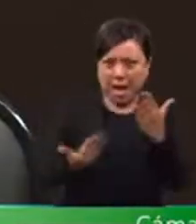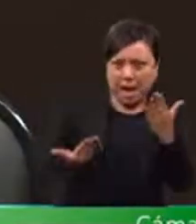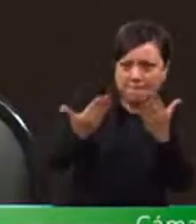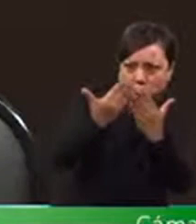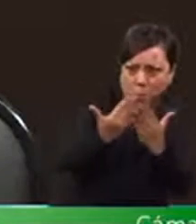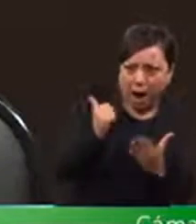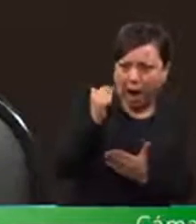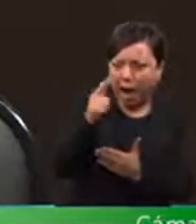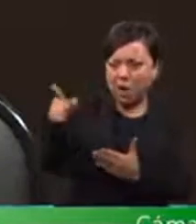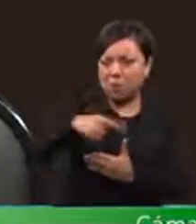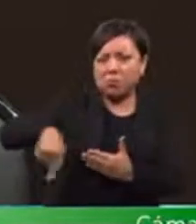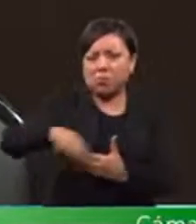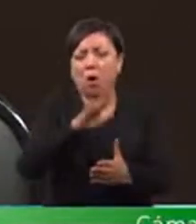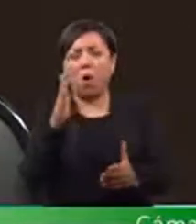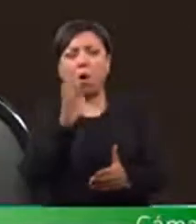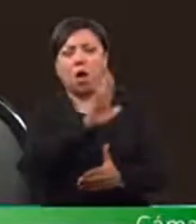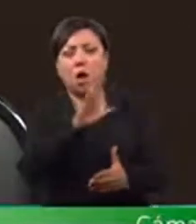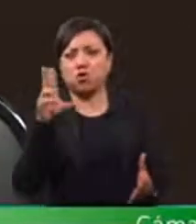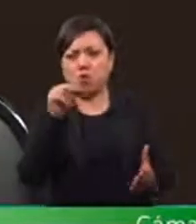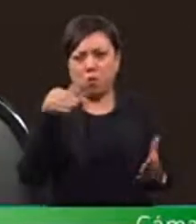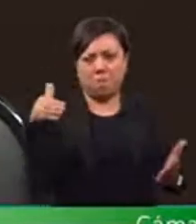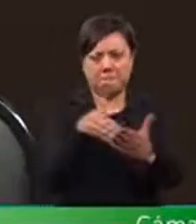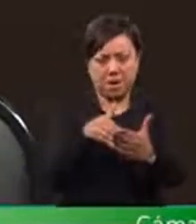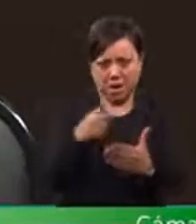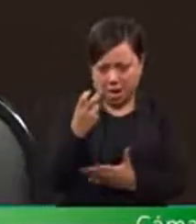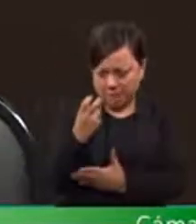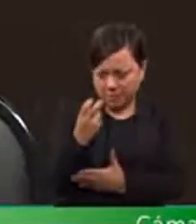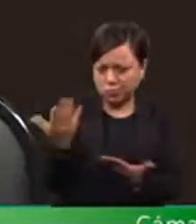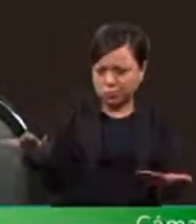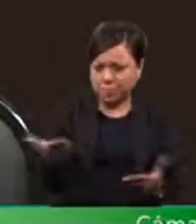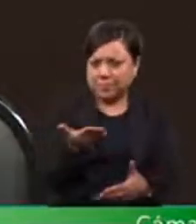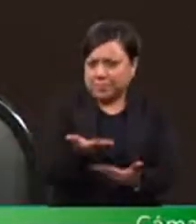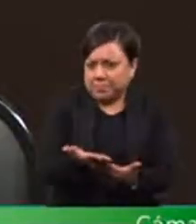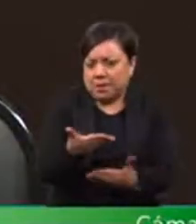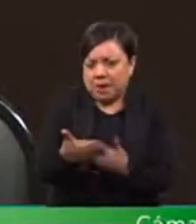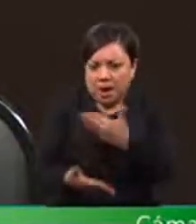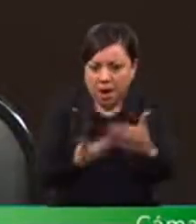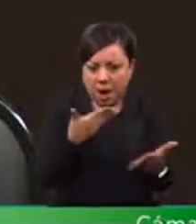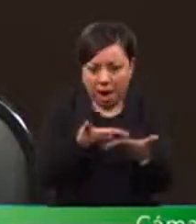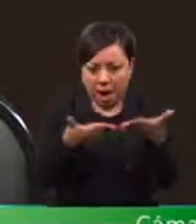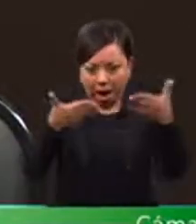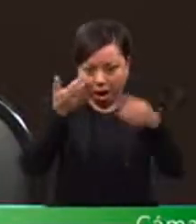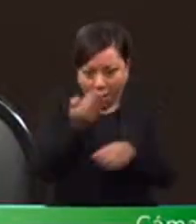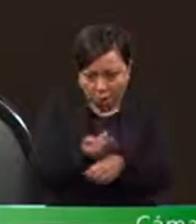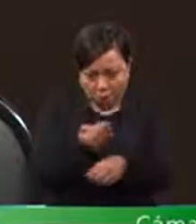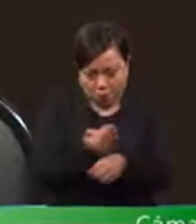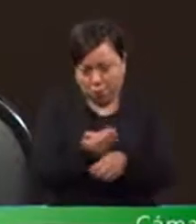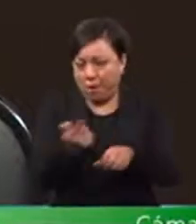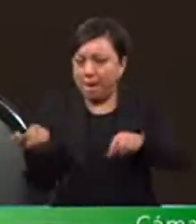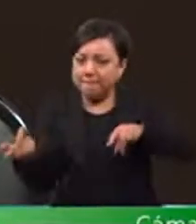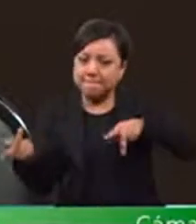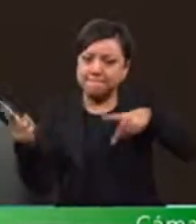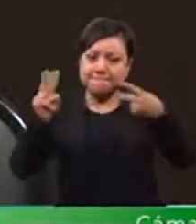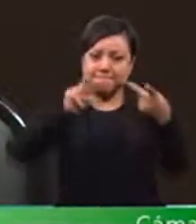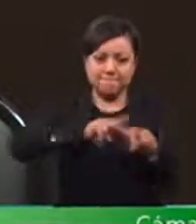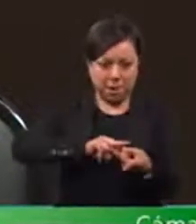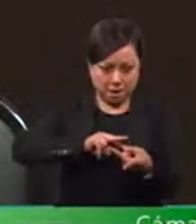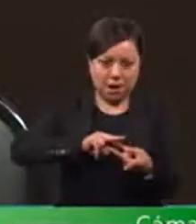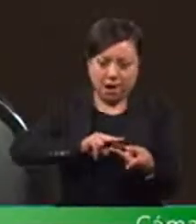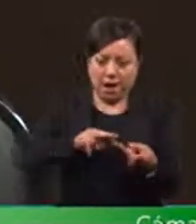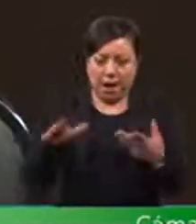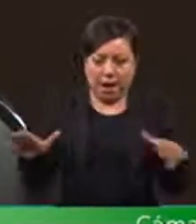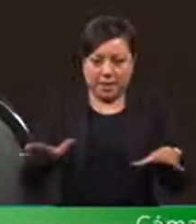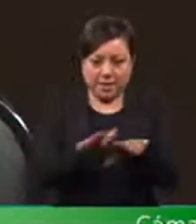otra cosa que no fuera lo que ellos querían. Y parece que por arte de magia, las cosas no solo no han cambiado,